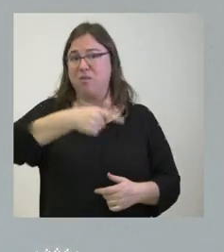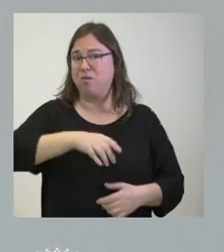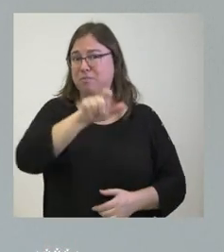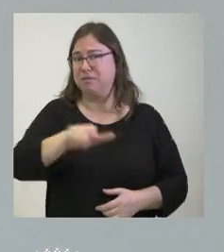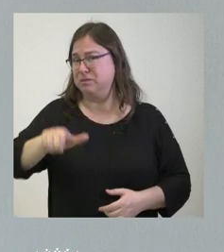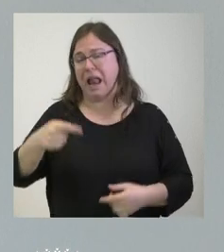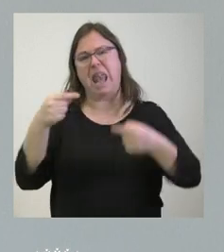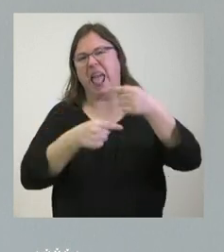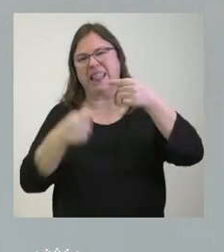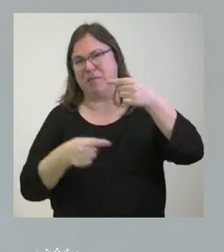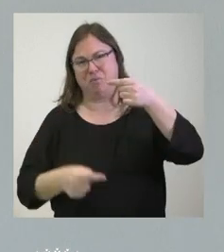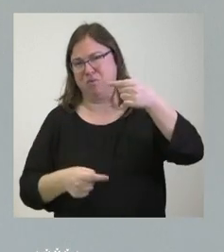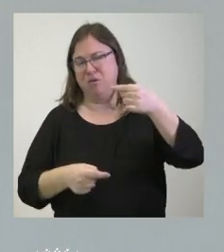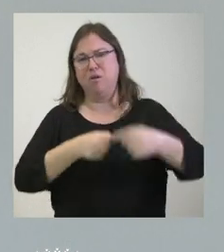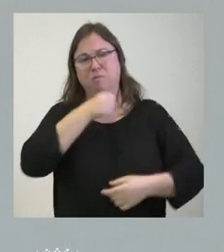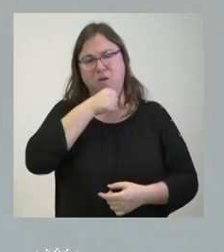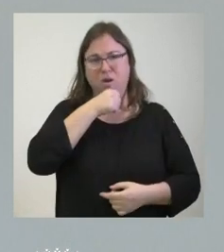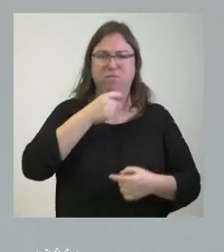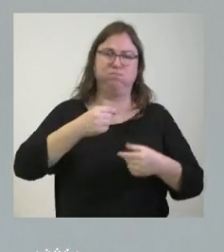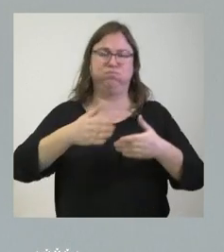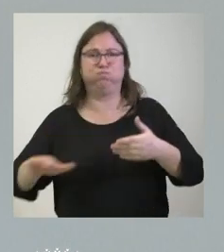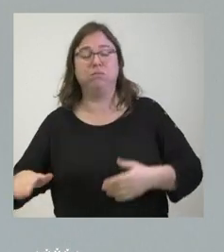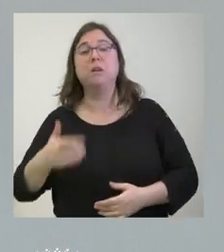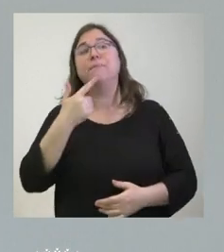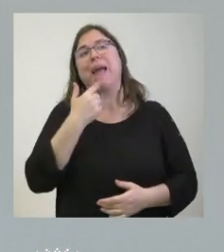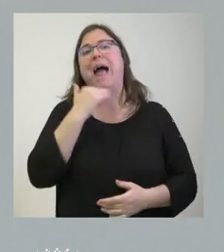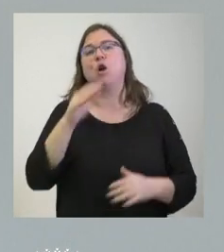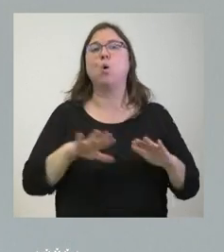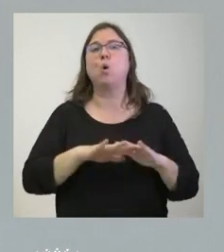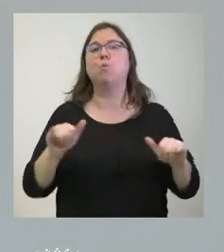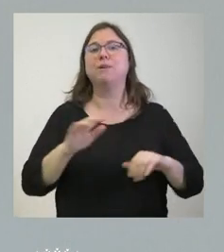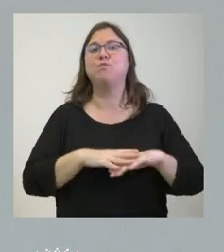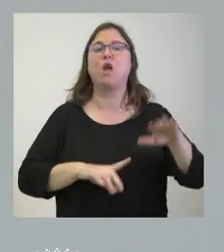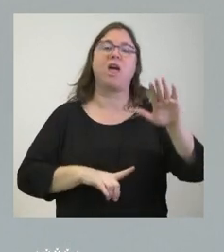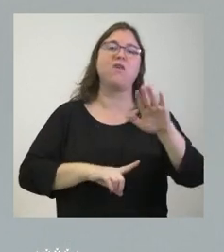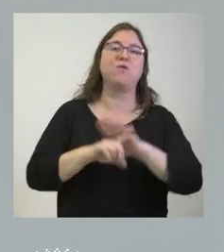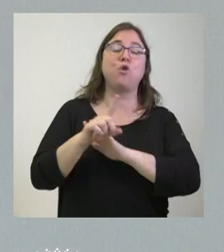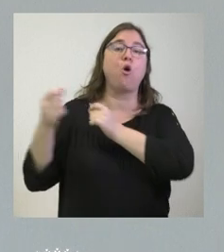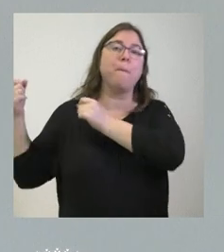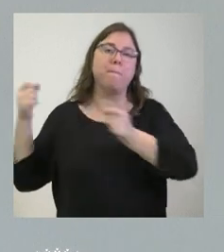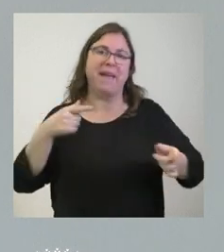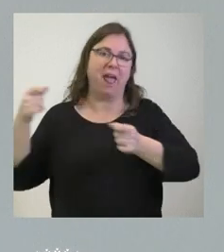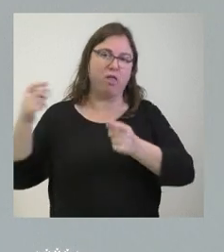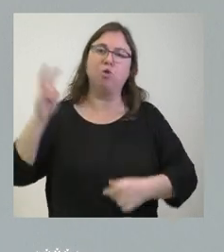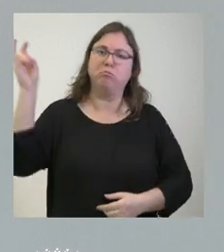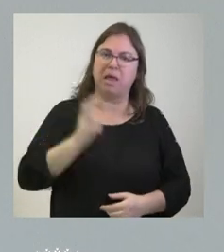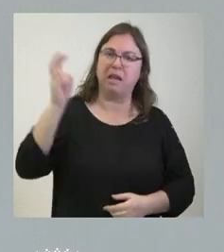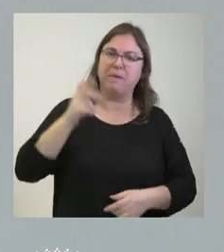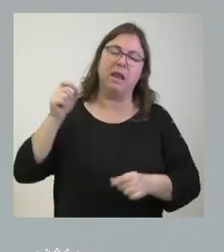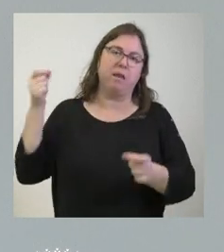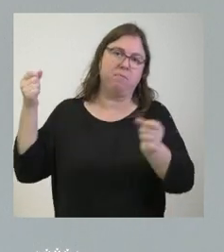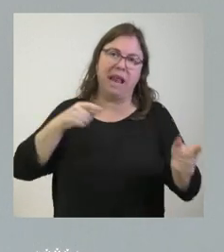negativo es verdad que en una parte se ve compensado con la evolución del saldo migratorio positivo hacia nuestra comunidad autónoma